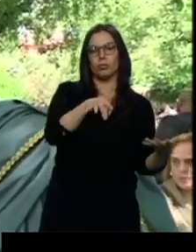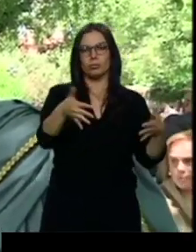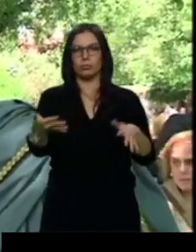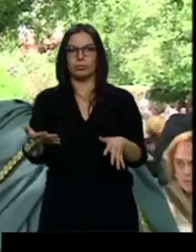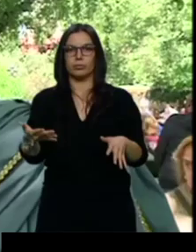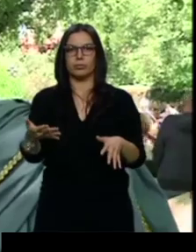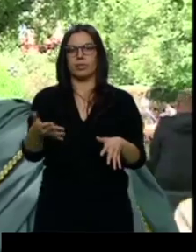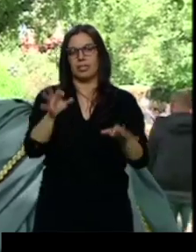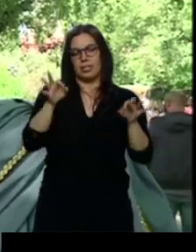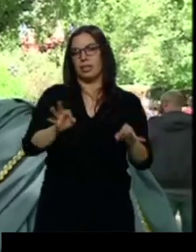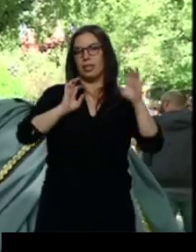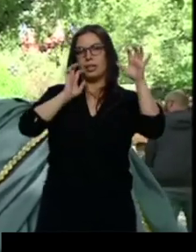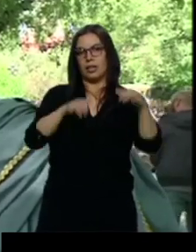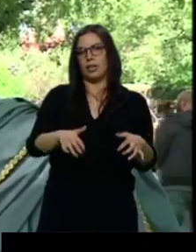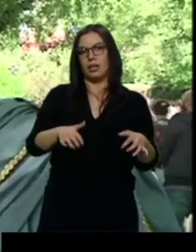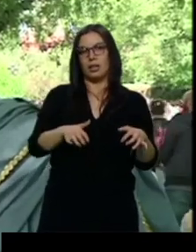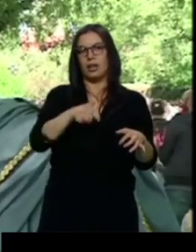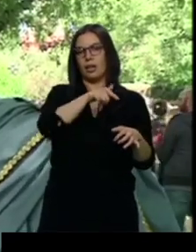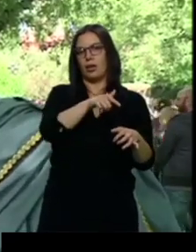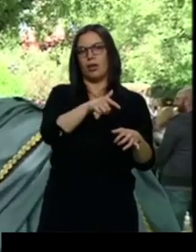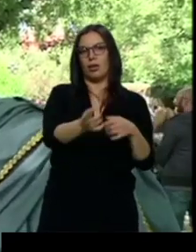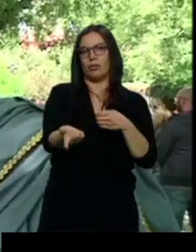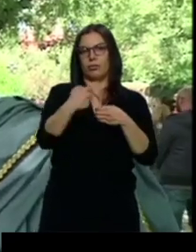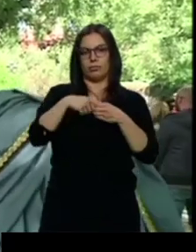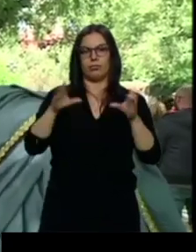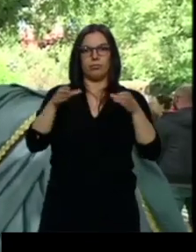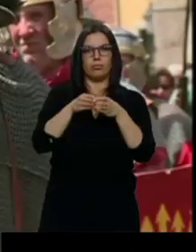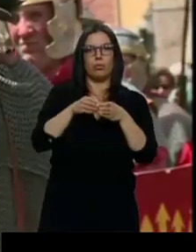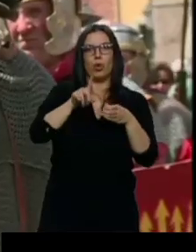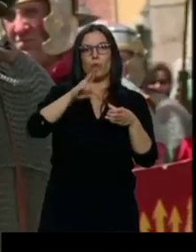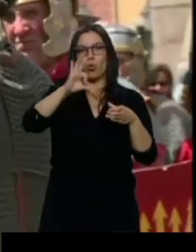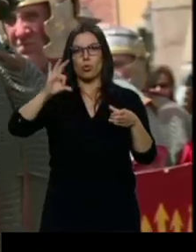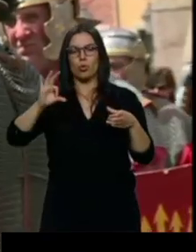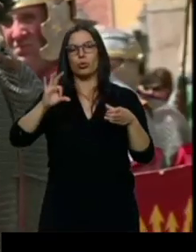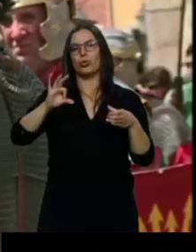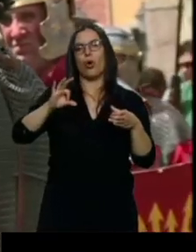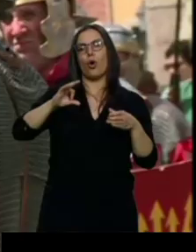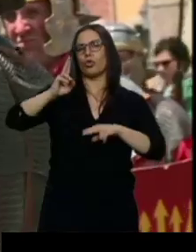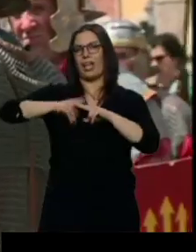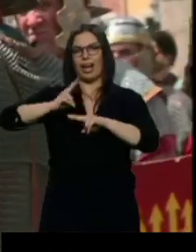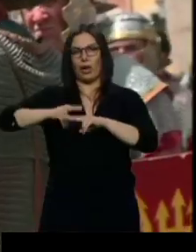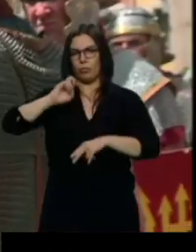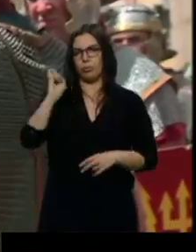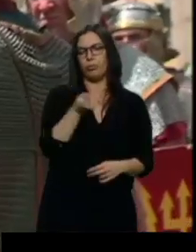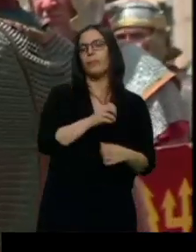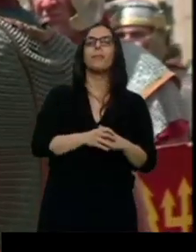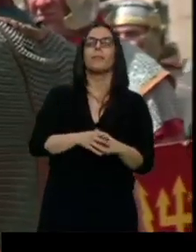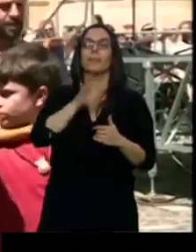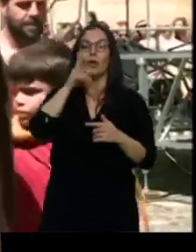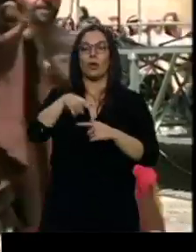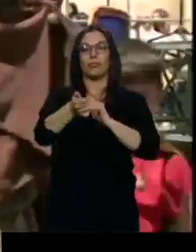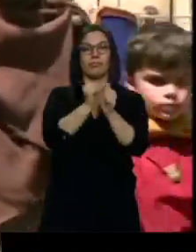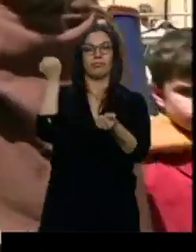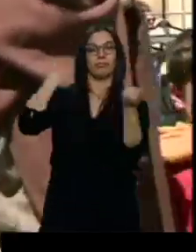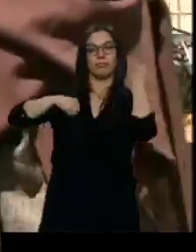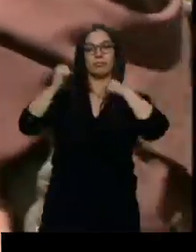a la línea con un lar de lucus o con otras fiestas que hay en Tarraco. Ahora con esta recreación se ha podido comprobar cómo era el